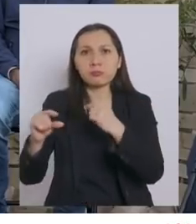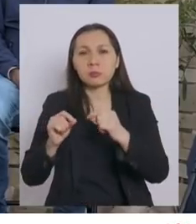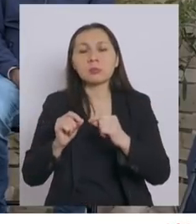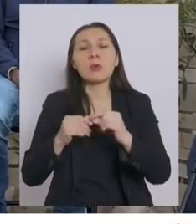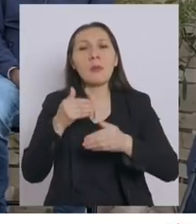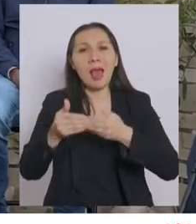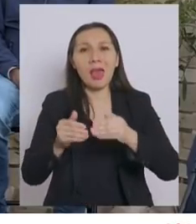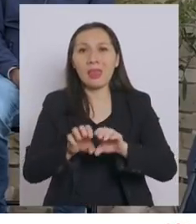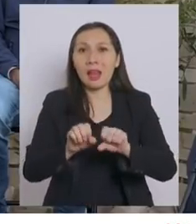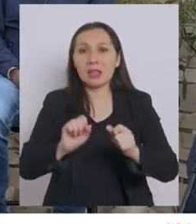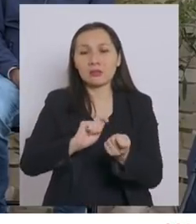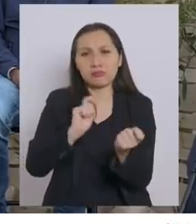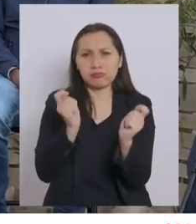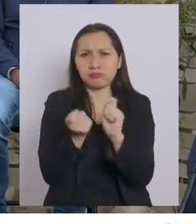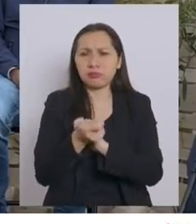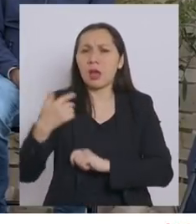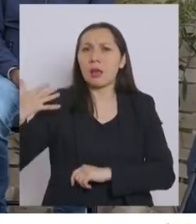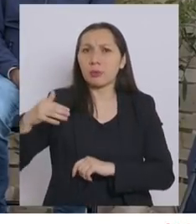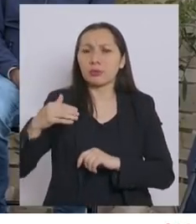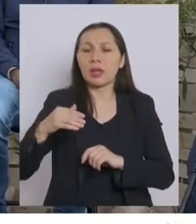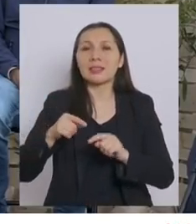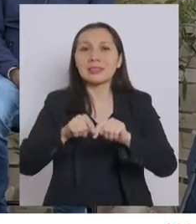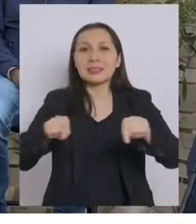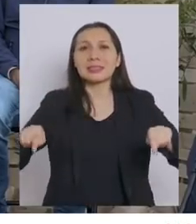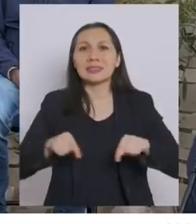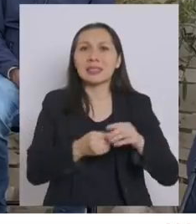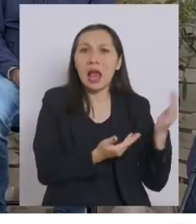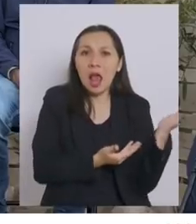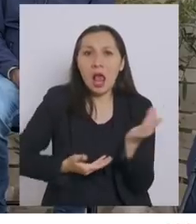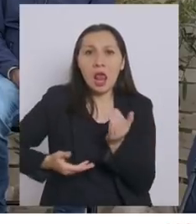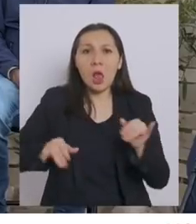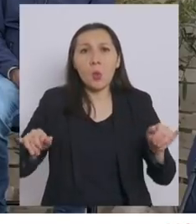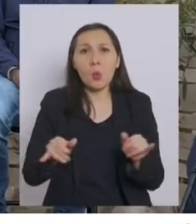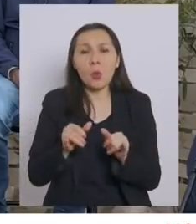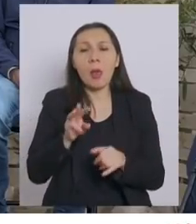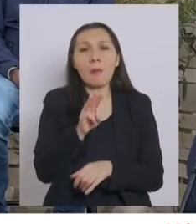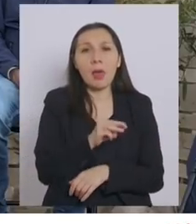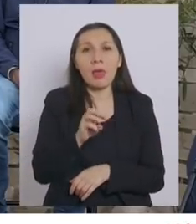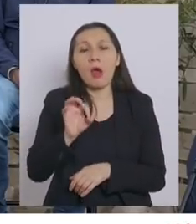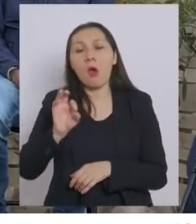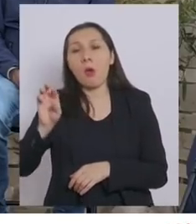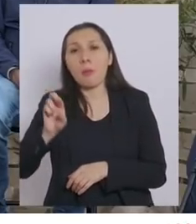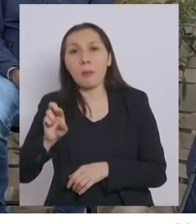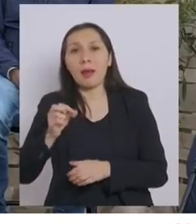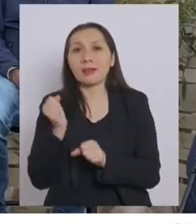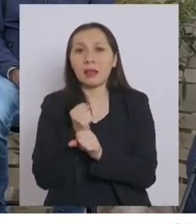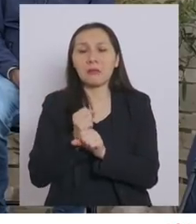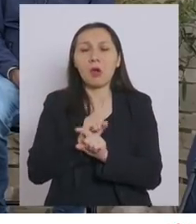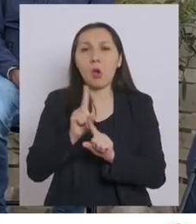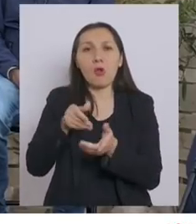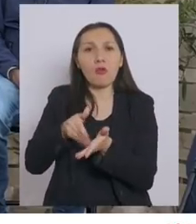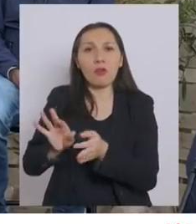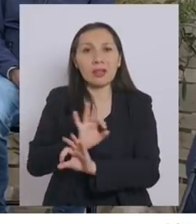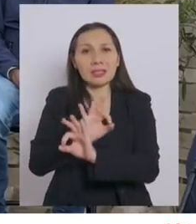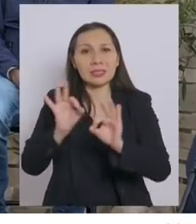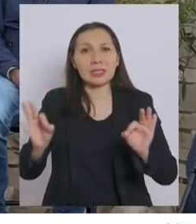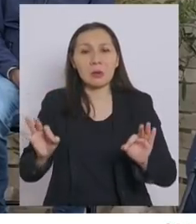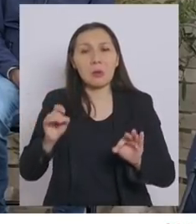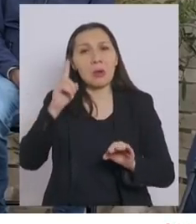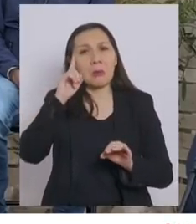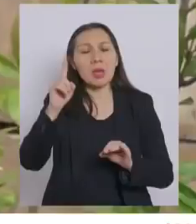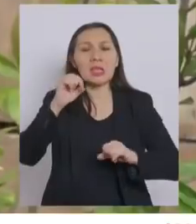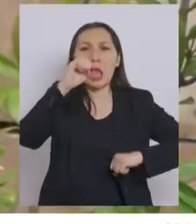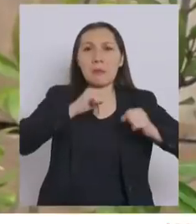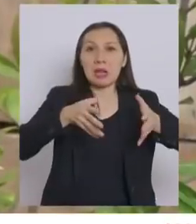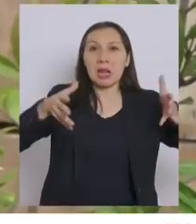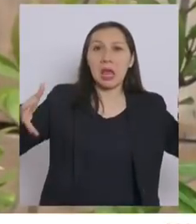sacar adelante una reforma clave, salacuna para todas las madres o padres trabajadores sin exclusiones, ni por tamaño